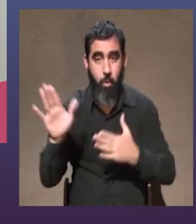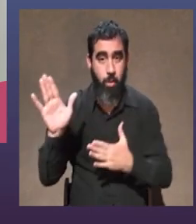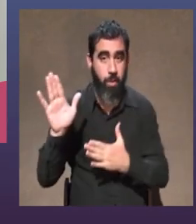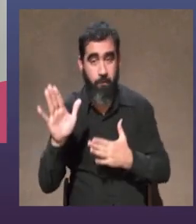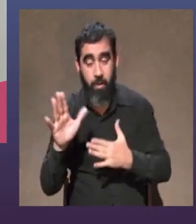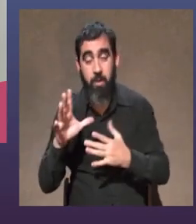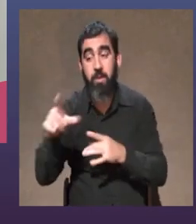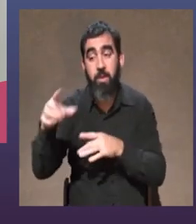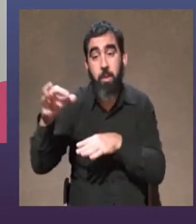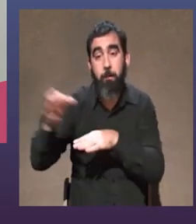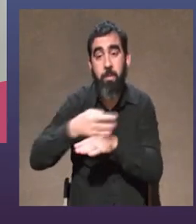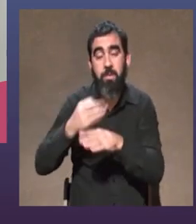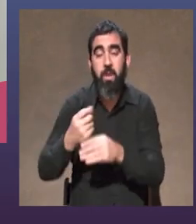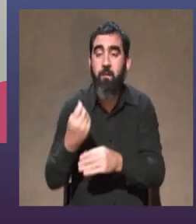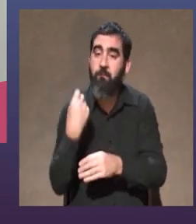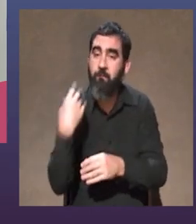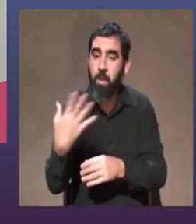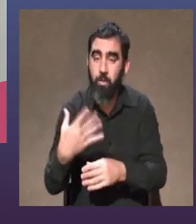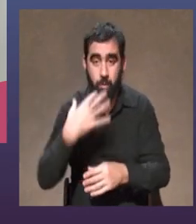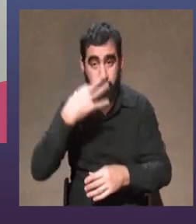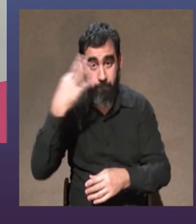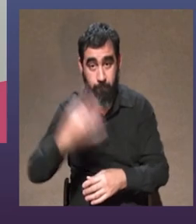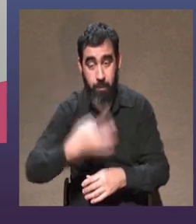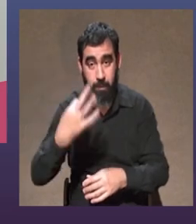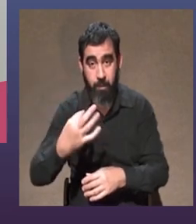de danza y me enseñó el valor